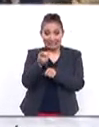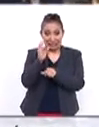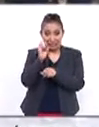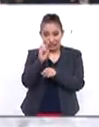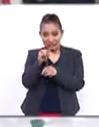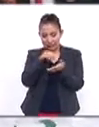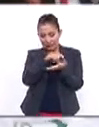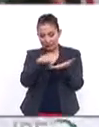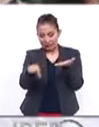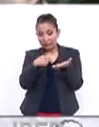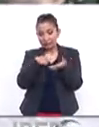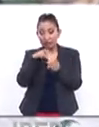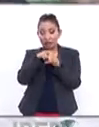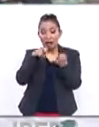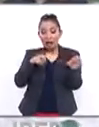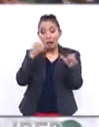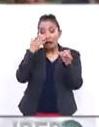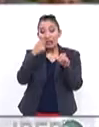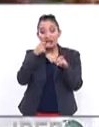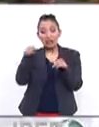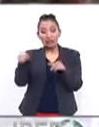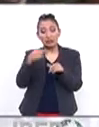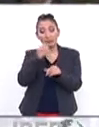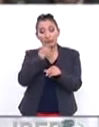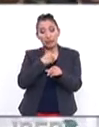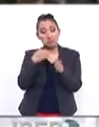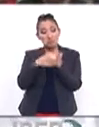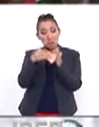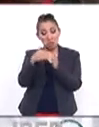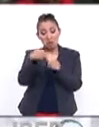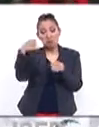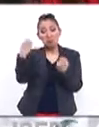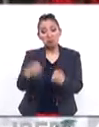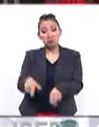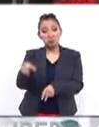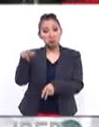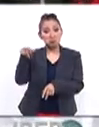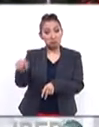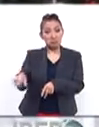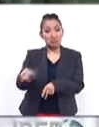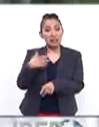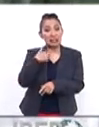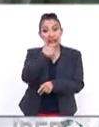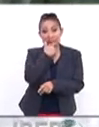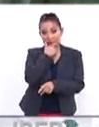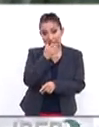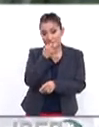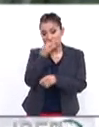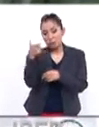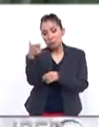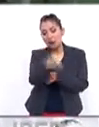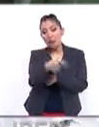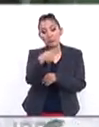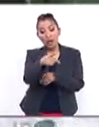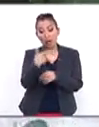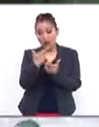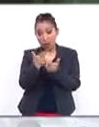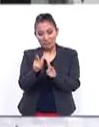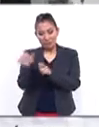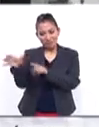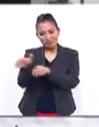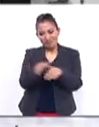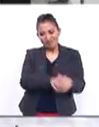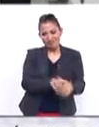hay que ver la cita, que la salida le iba a costar miles de millones a Reino Unido. O sea, pagas, pero no te vas libre.